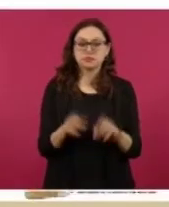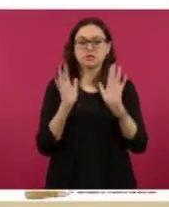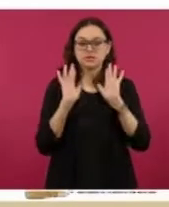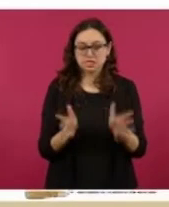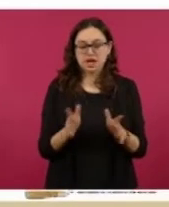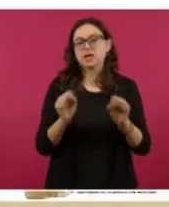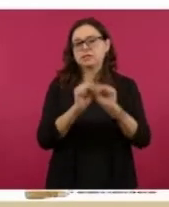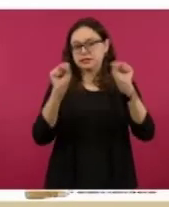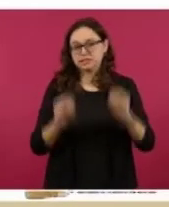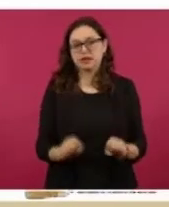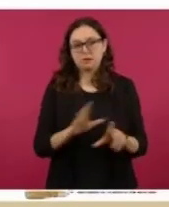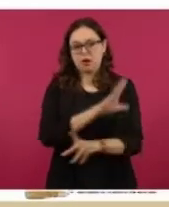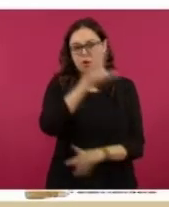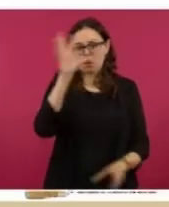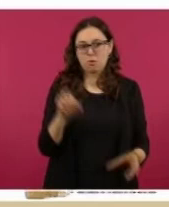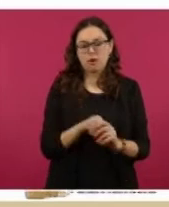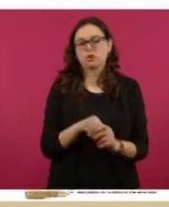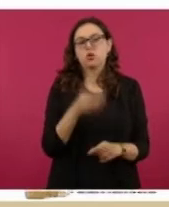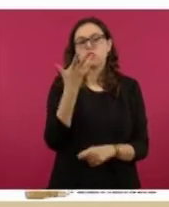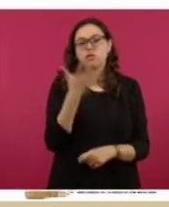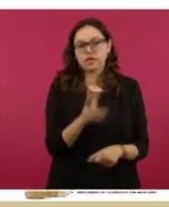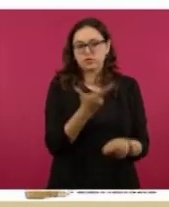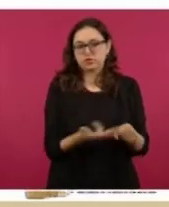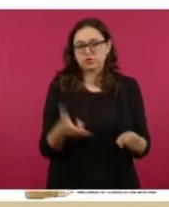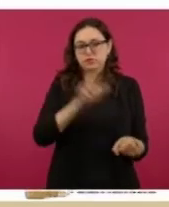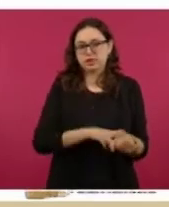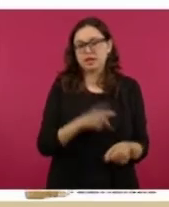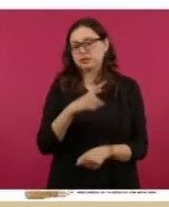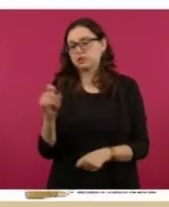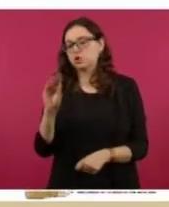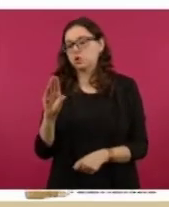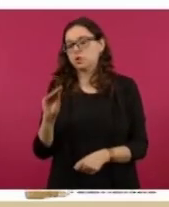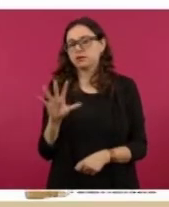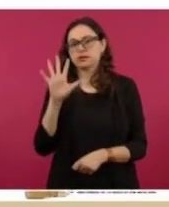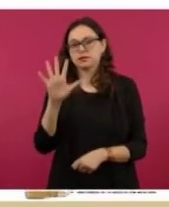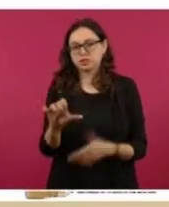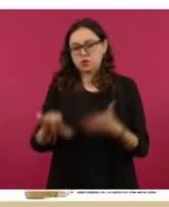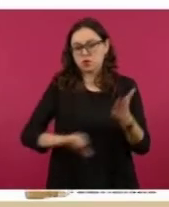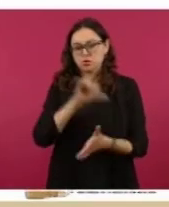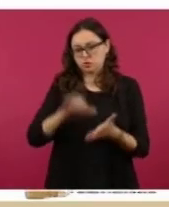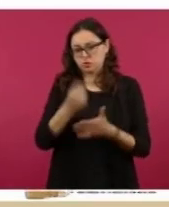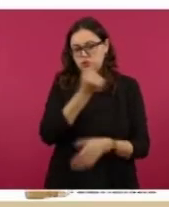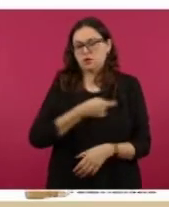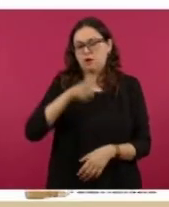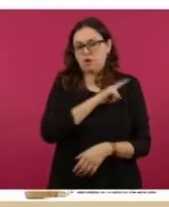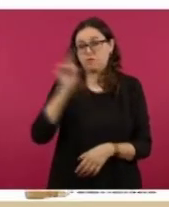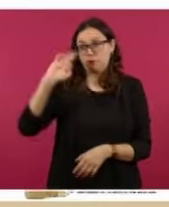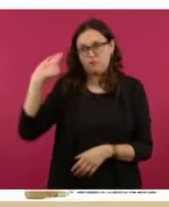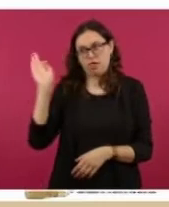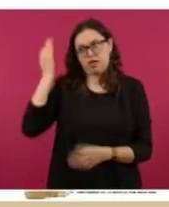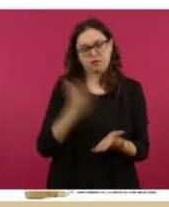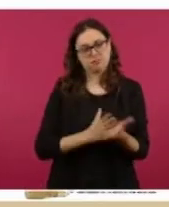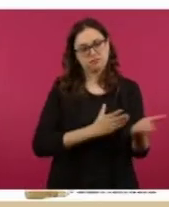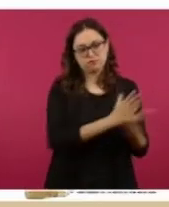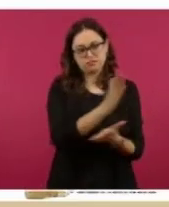10 hospitales y 195 centros de salud. También en Tlaxcala la cobertura de médicos especialistas se incrementó, tenemos